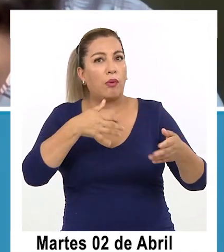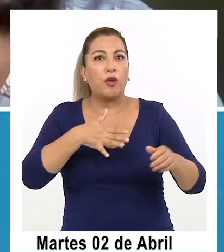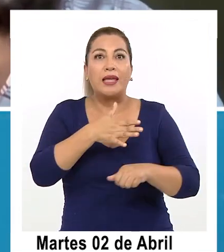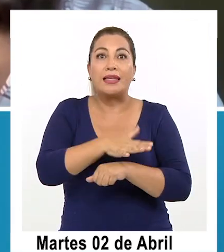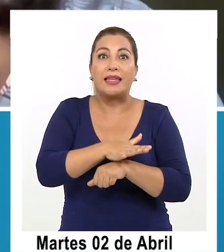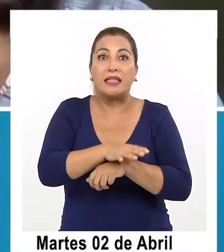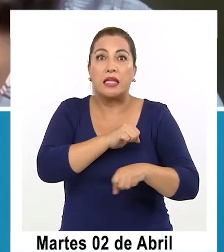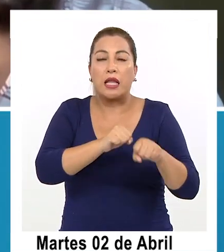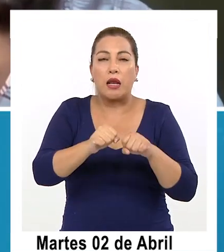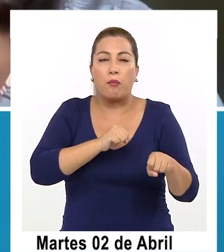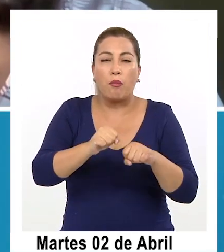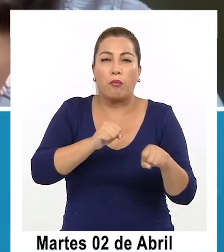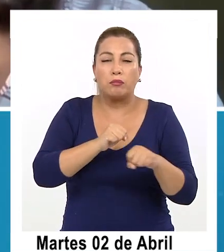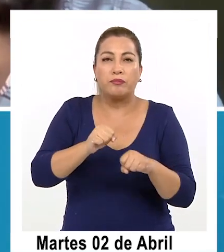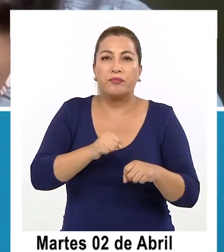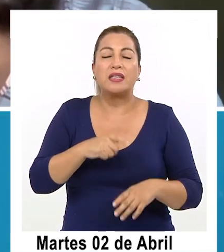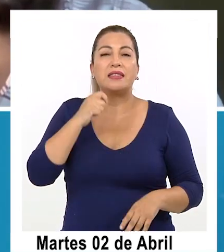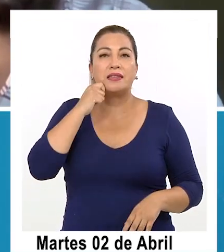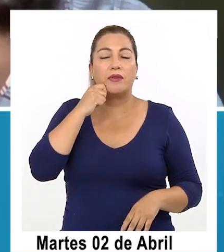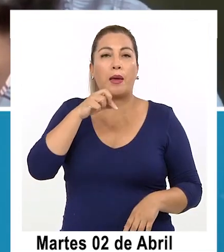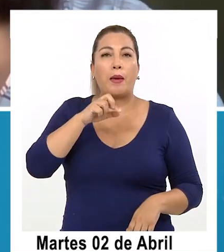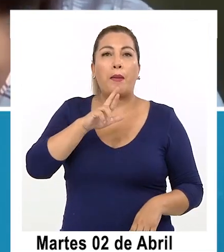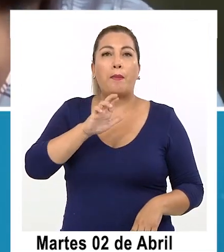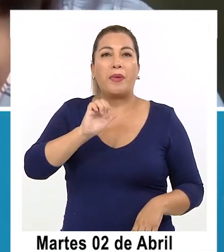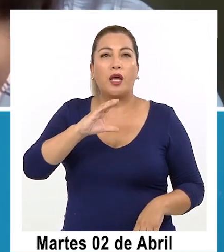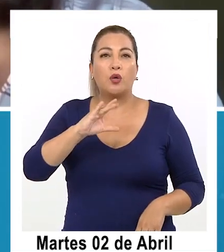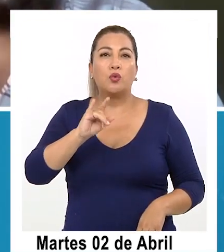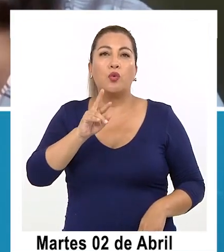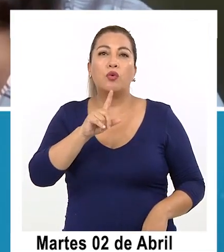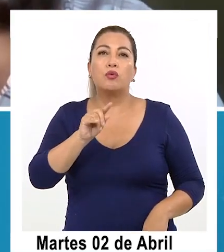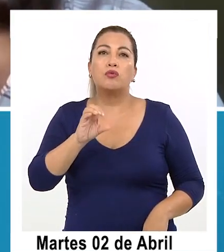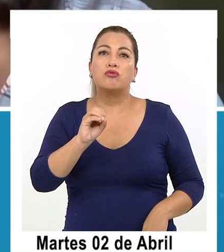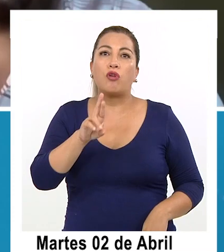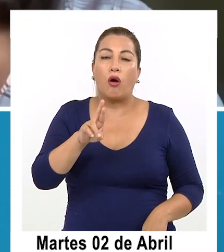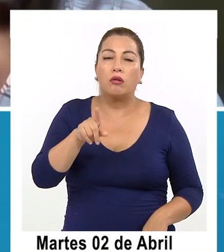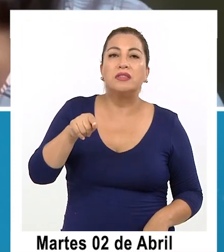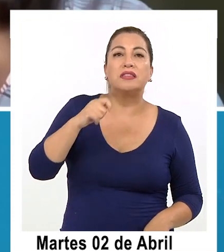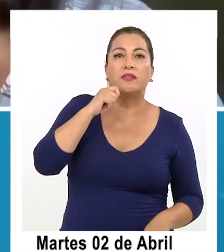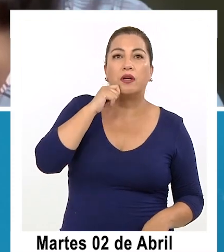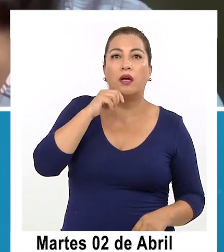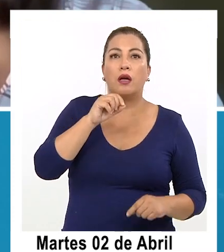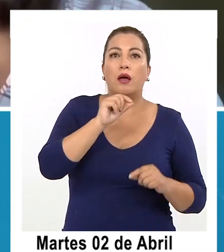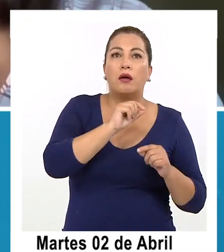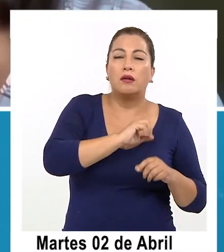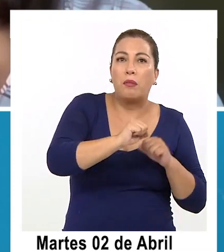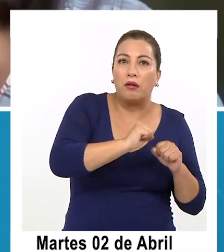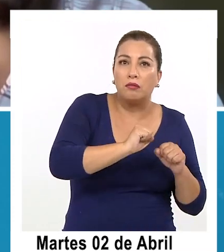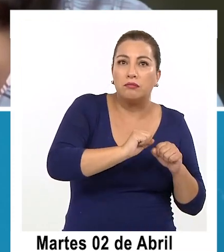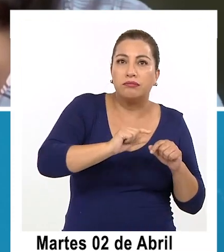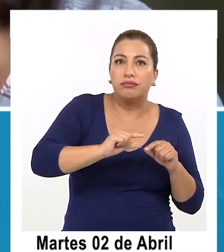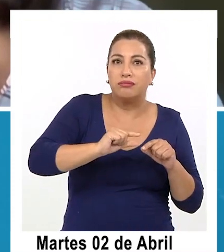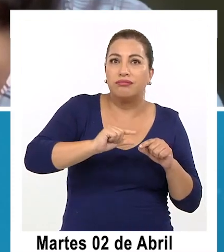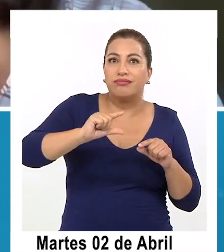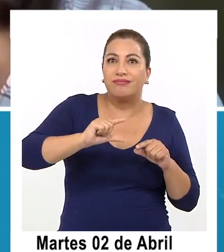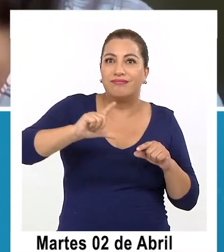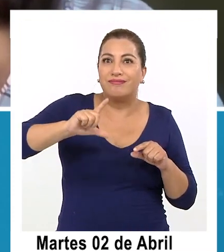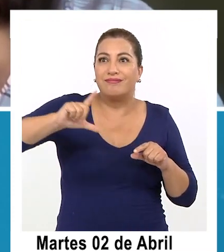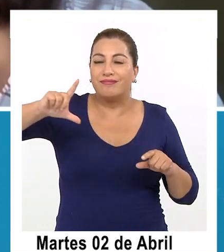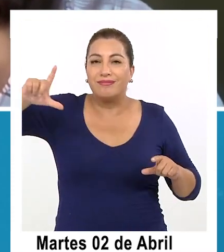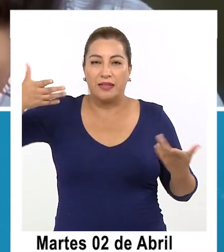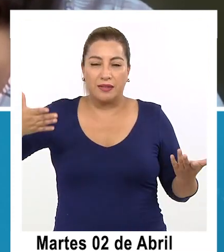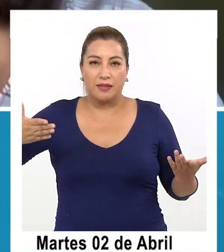quince eventos que se llaman eventos precursores o sea podía venir y cada uno iba siendo como mayor pero no como que no bajaban